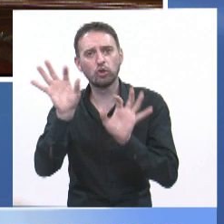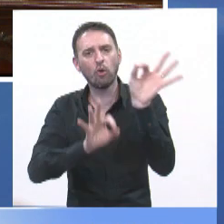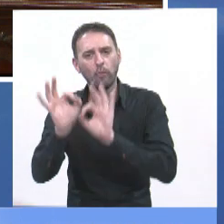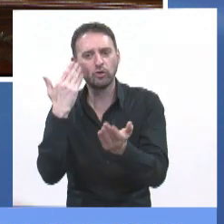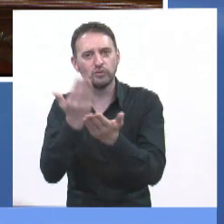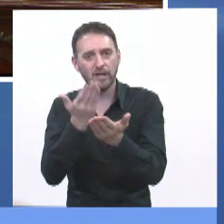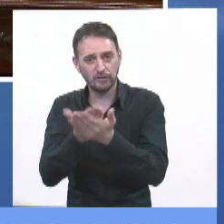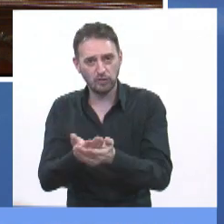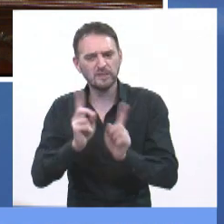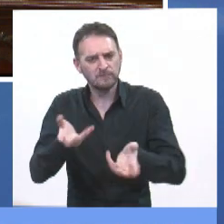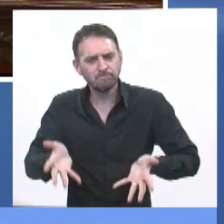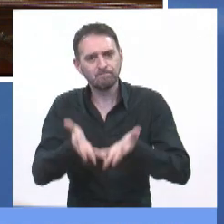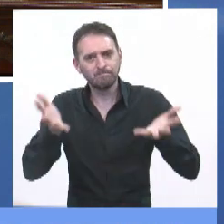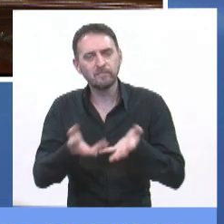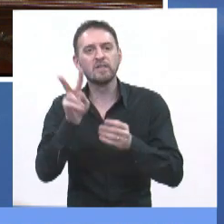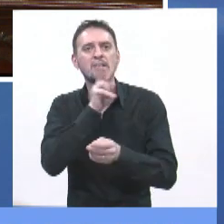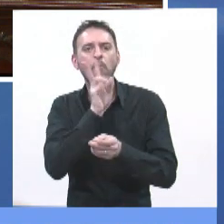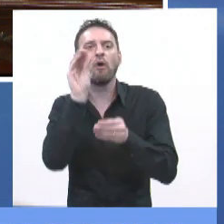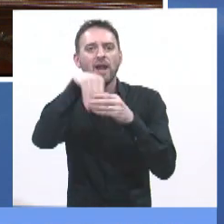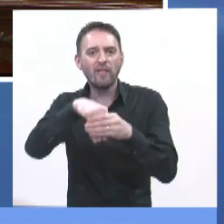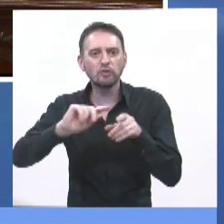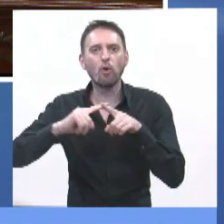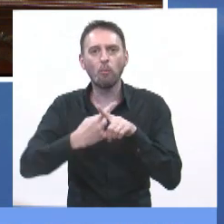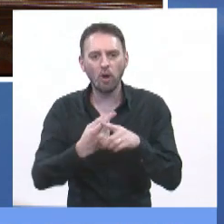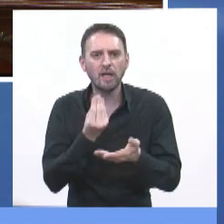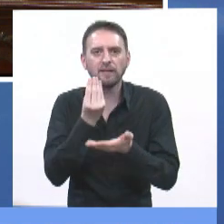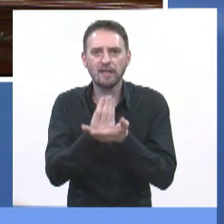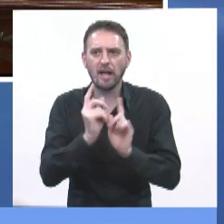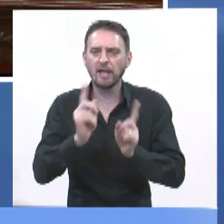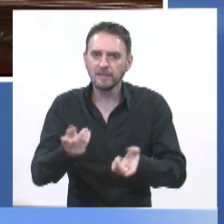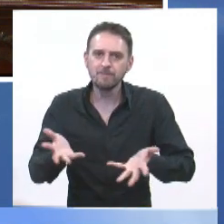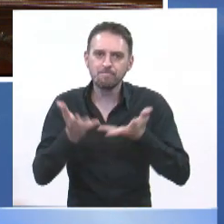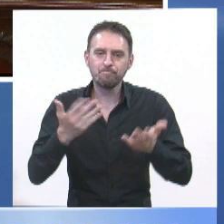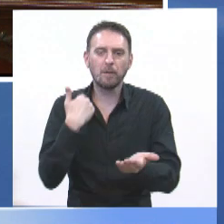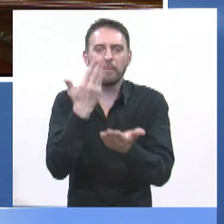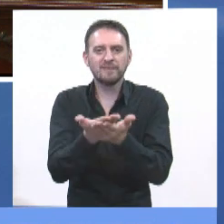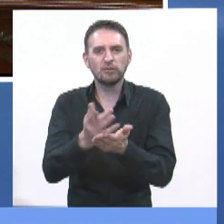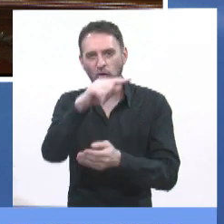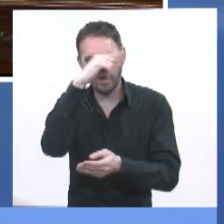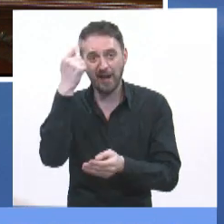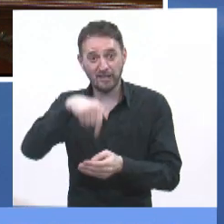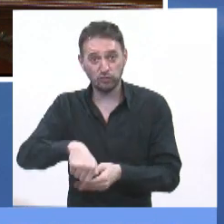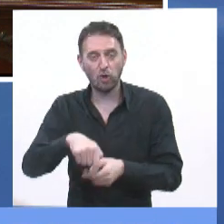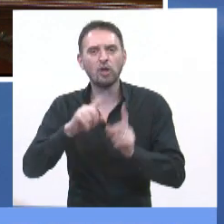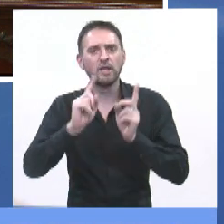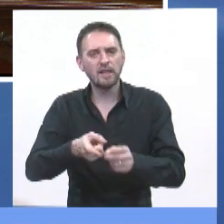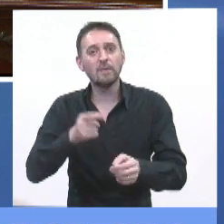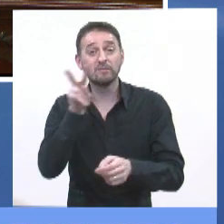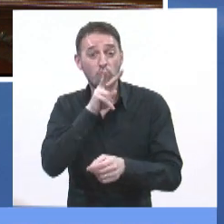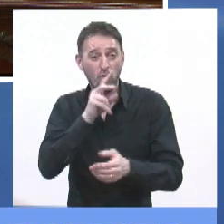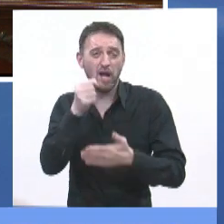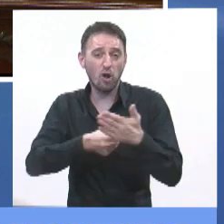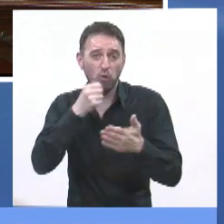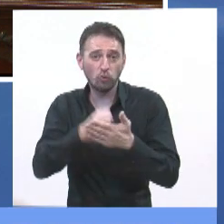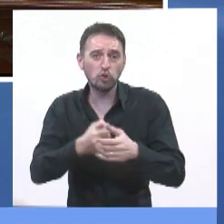siempre la participación de la mujer en la política, ha presentado iniciativas en el Senado de la Nación, y ha militado mucho